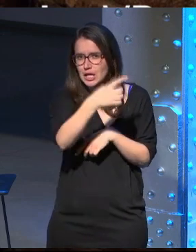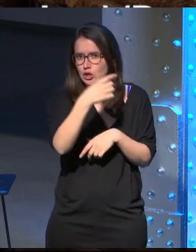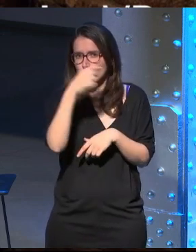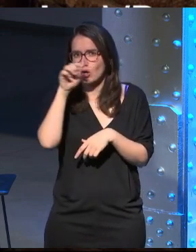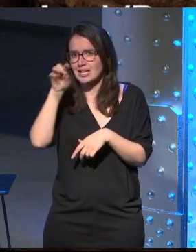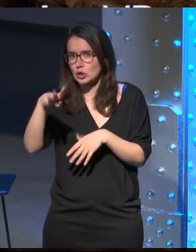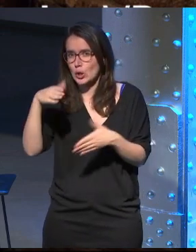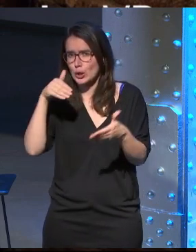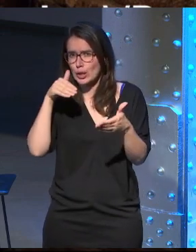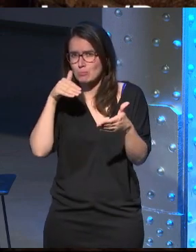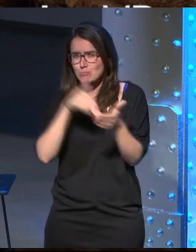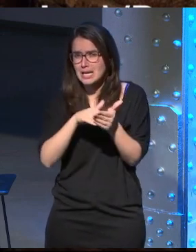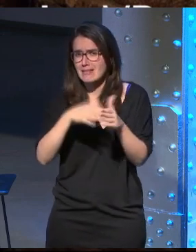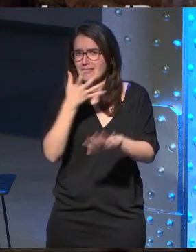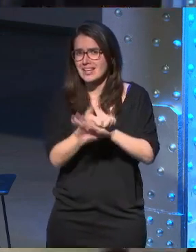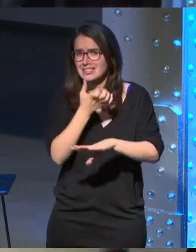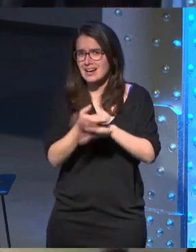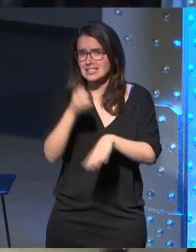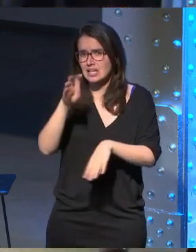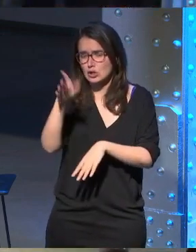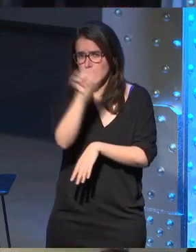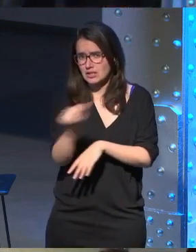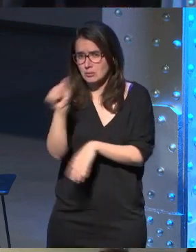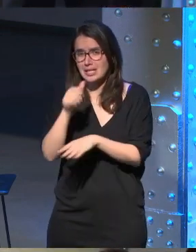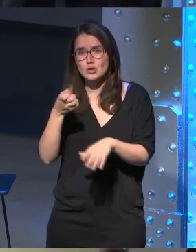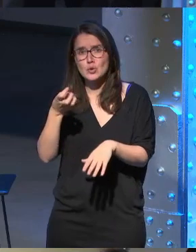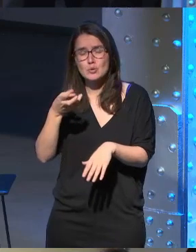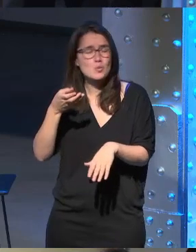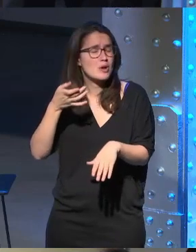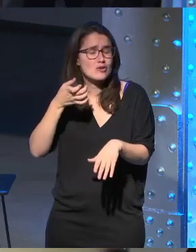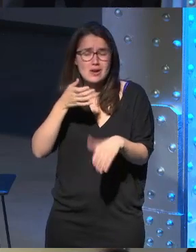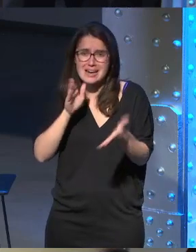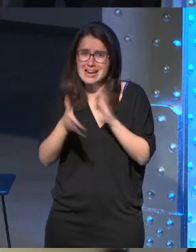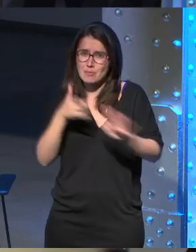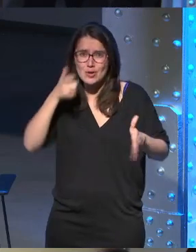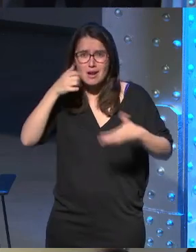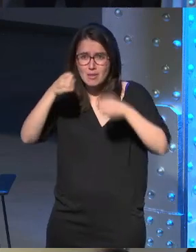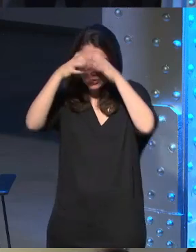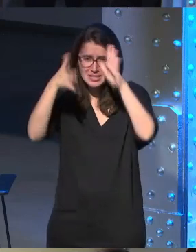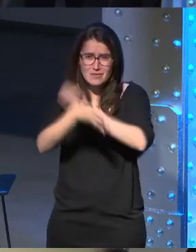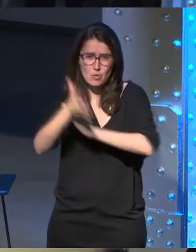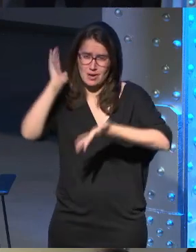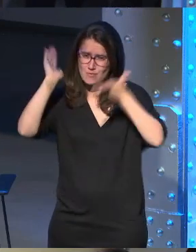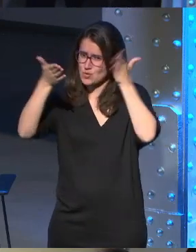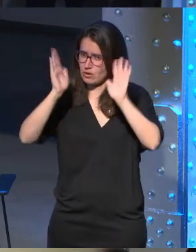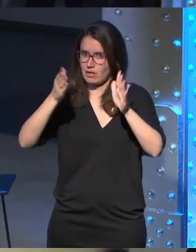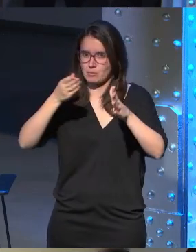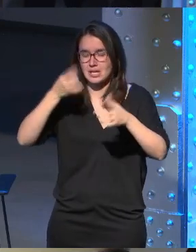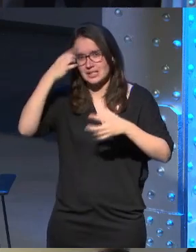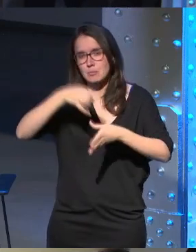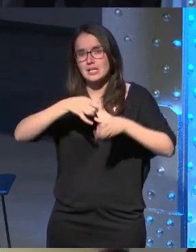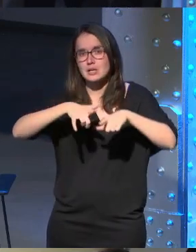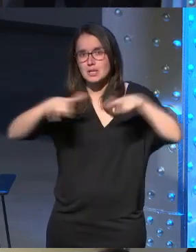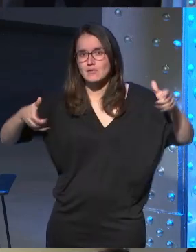descargas en 14 semanas eso en números relativos en realidad virtual es una burrada auténtica para que os hagáis una idea de cómo funcionan las plataformas